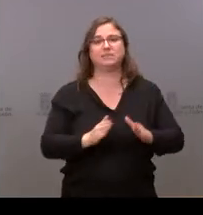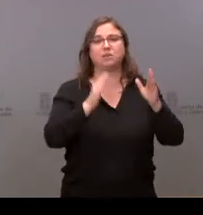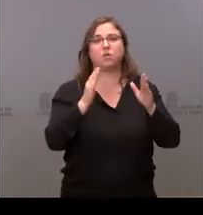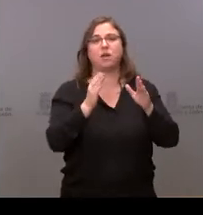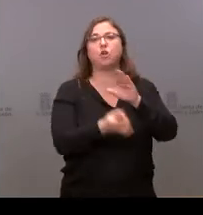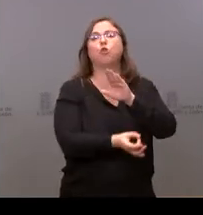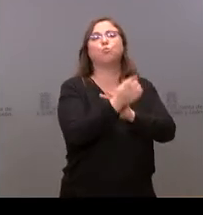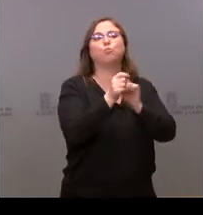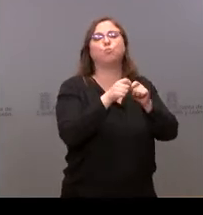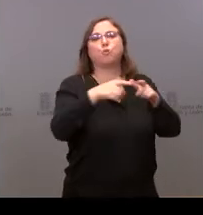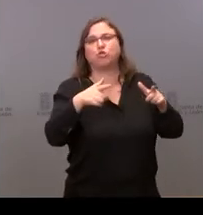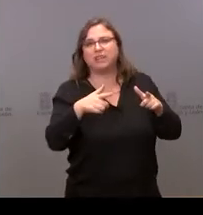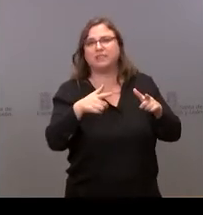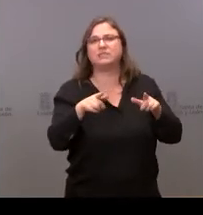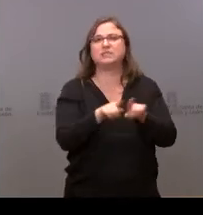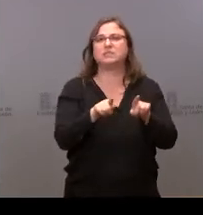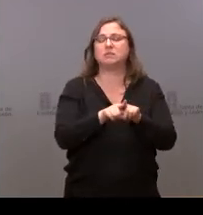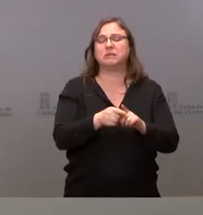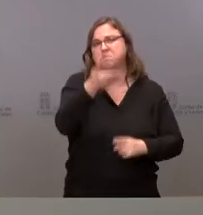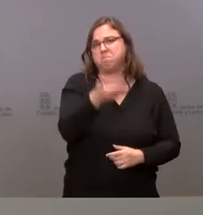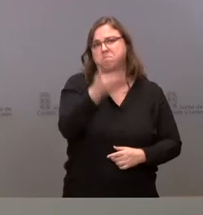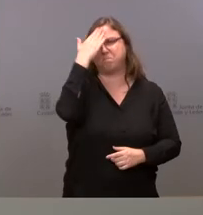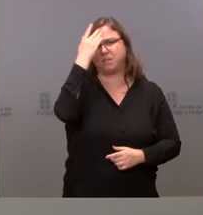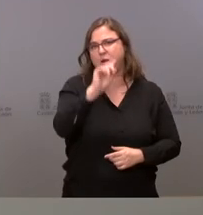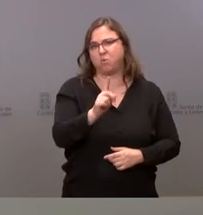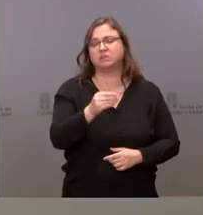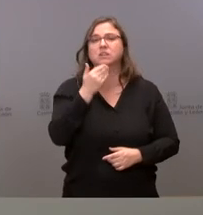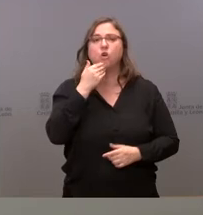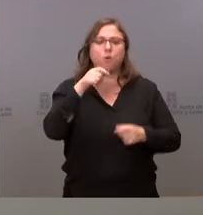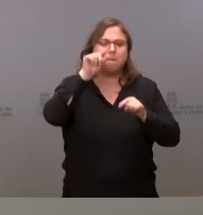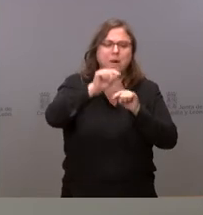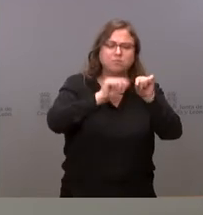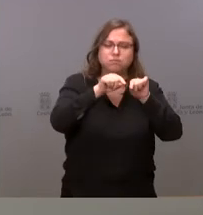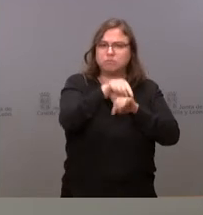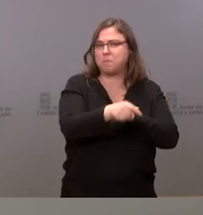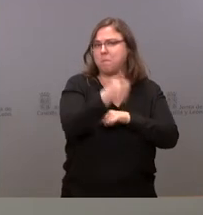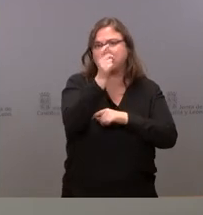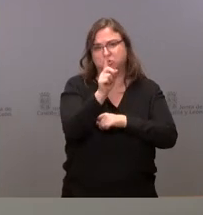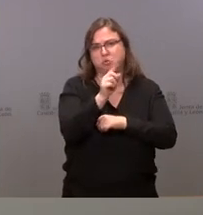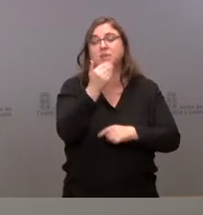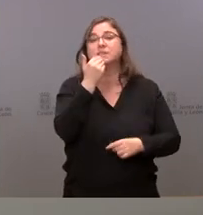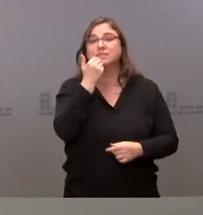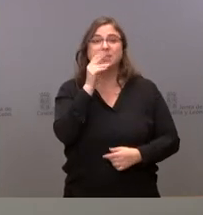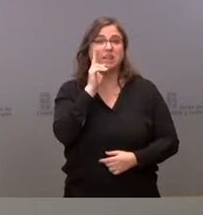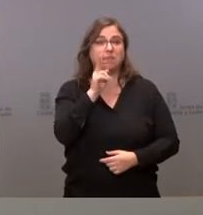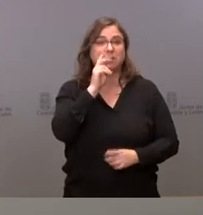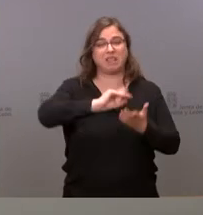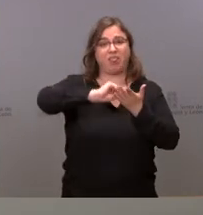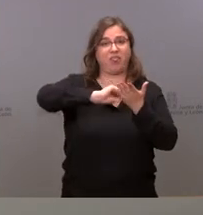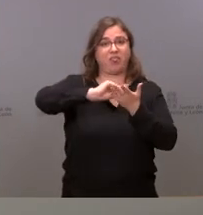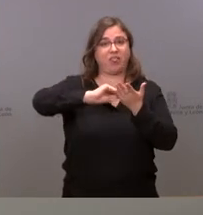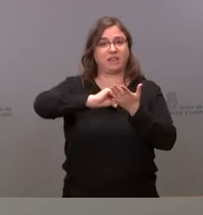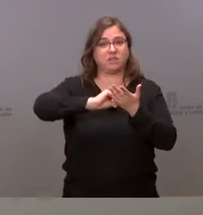brotes no son el principal problema el principal foco de contagio si ustedes consultan los datos que